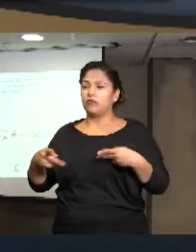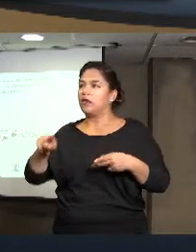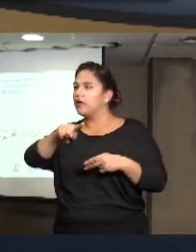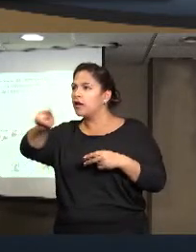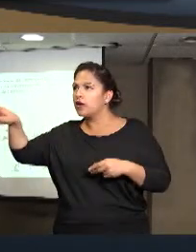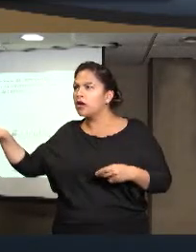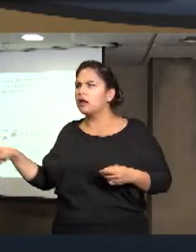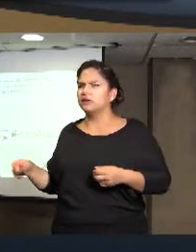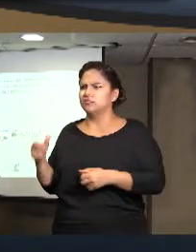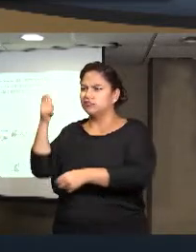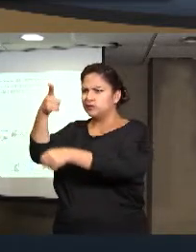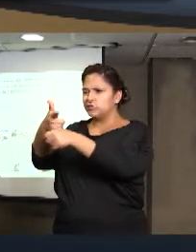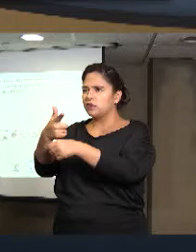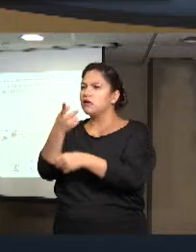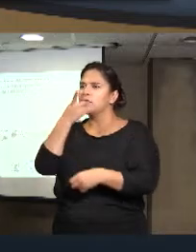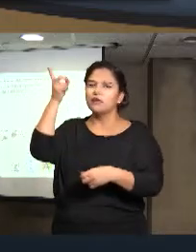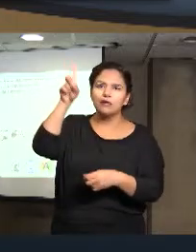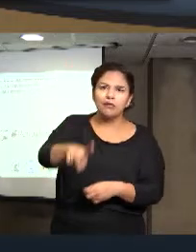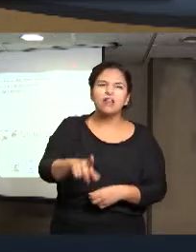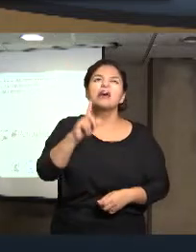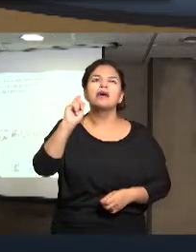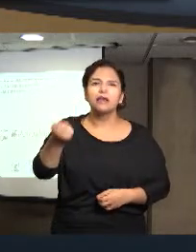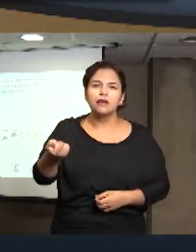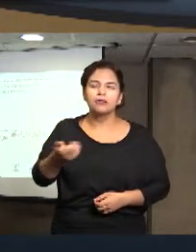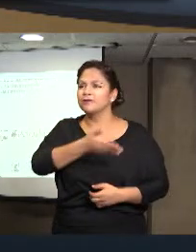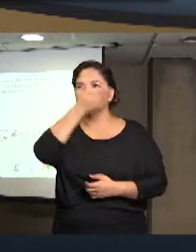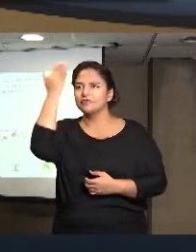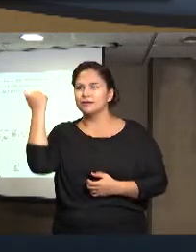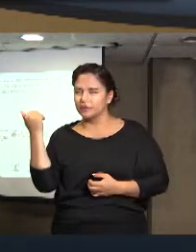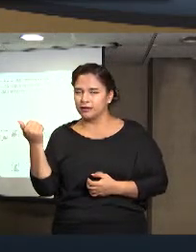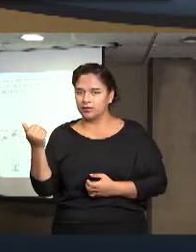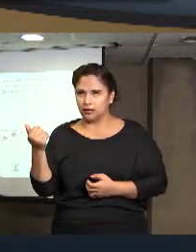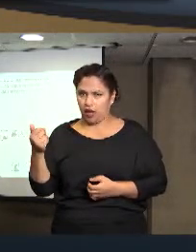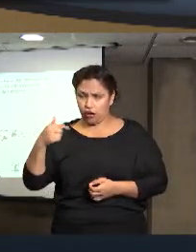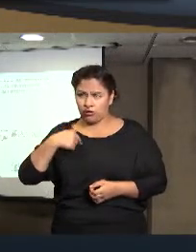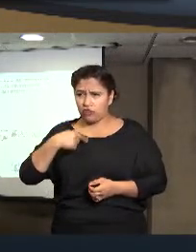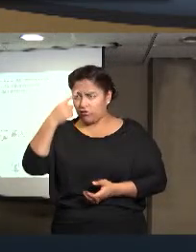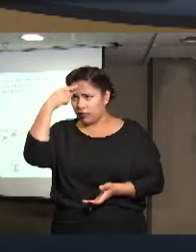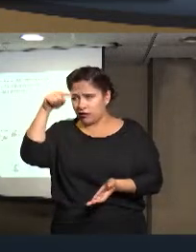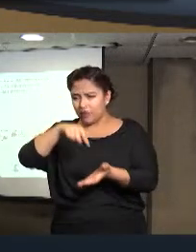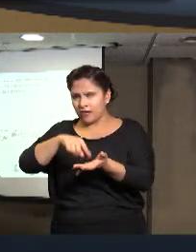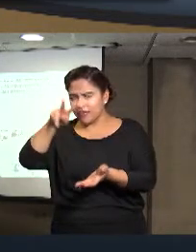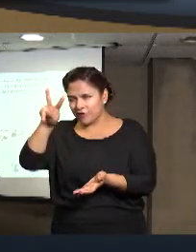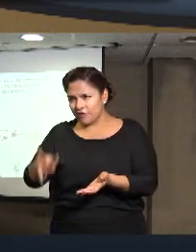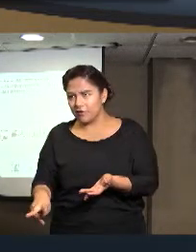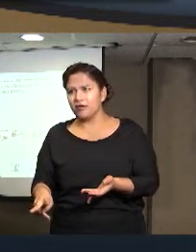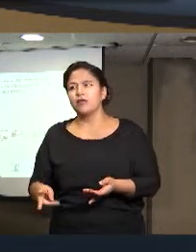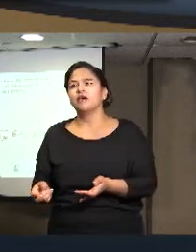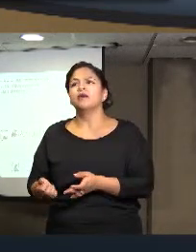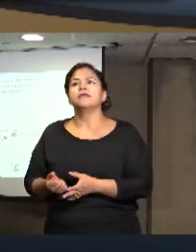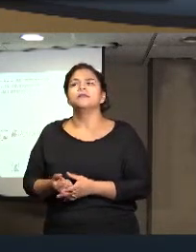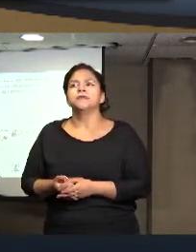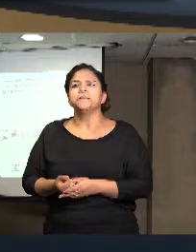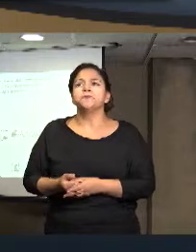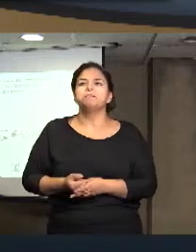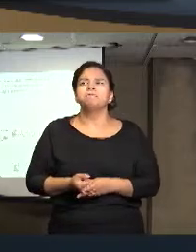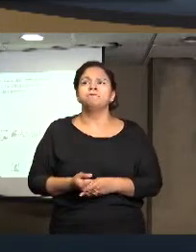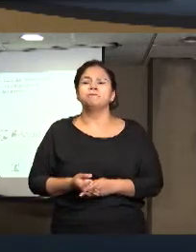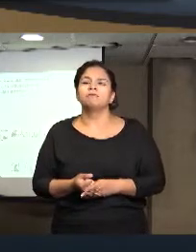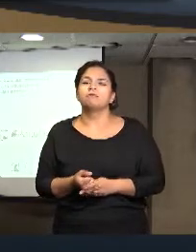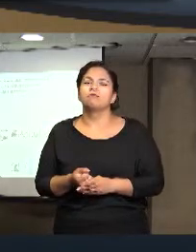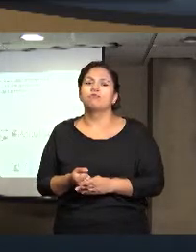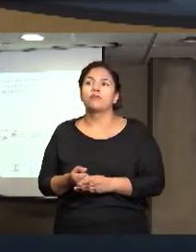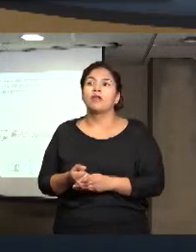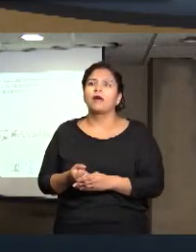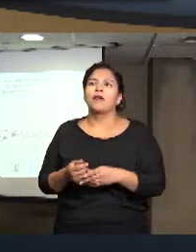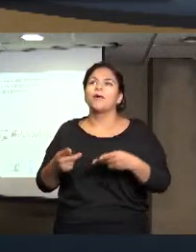tampoco tenemos esta parte de denuncia. En realidad, creo que hay una… la